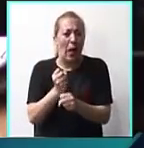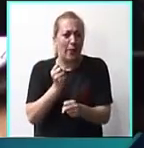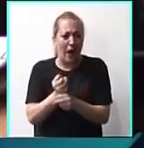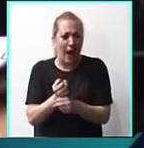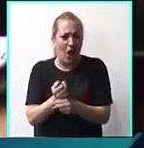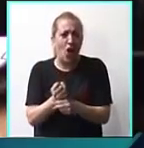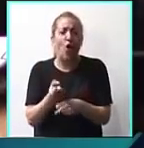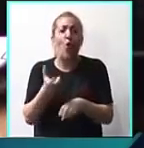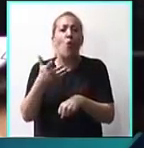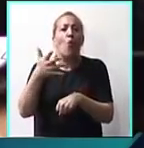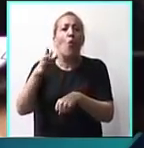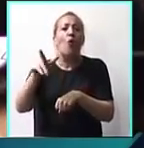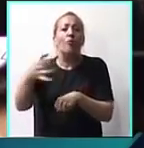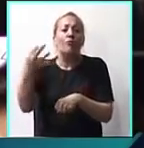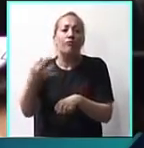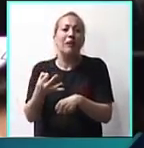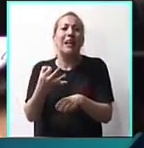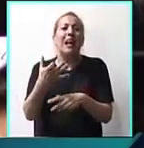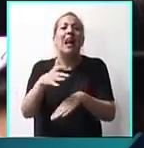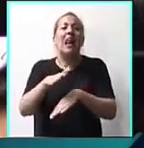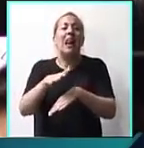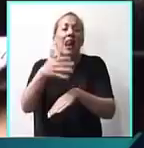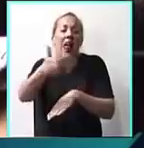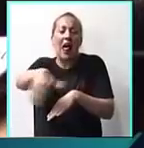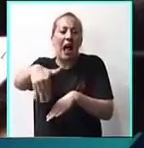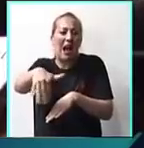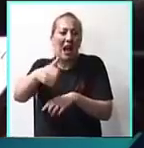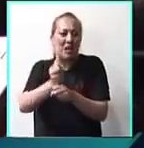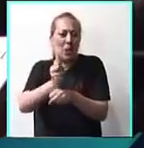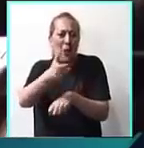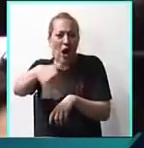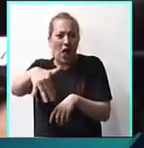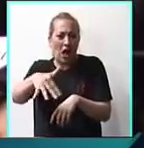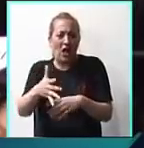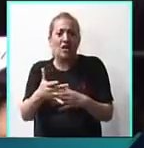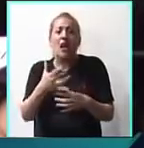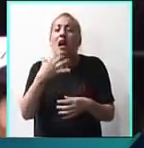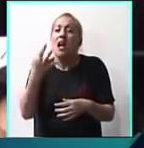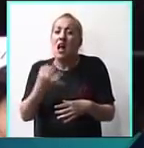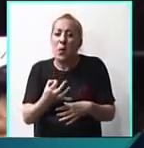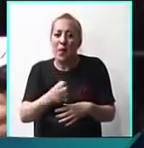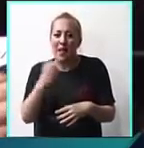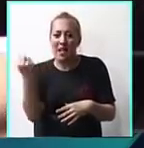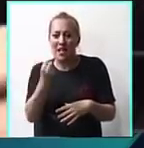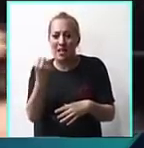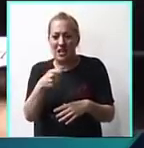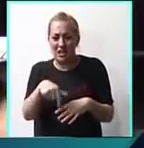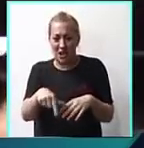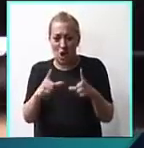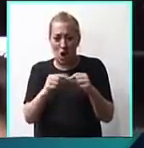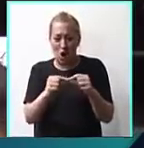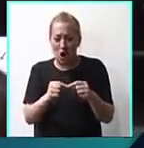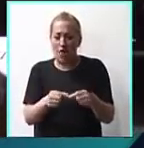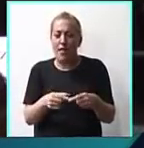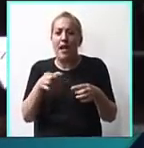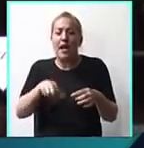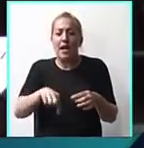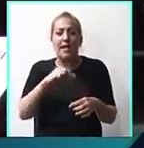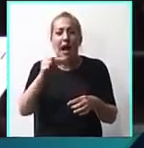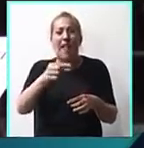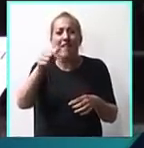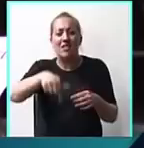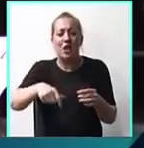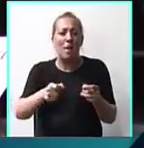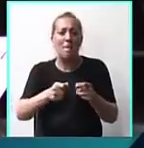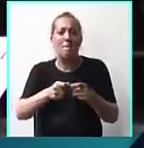realizado en la vía pública. Quiere decir que lo que se persigue verdaderamente con el código contravencional es lo que cada día crece